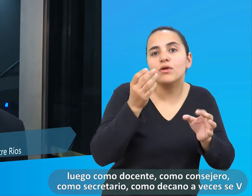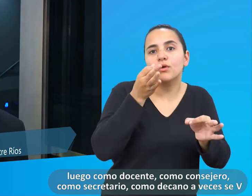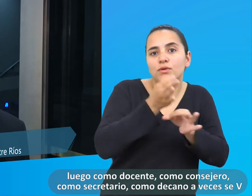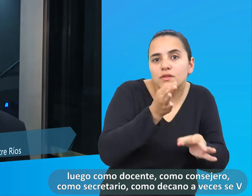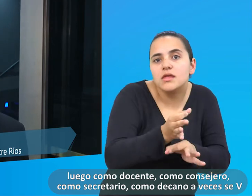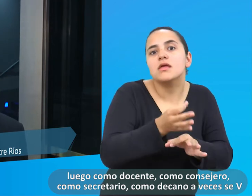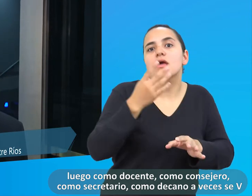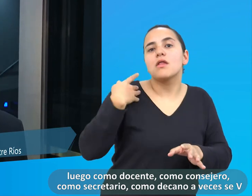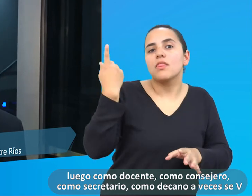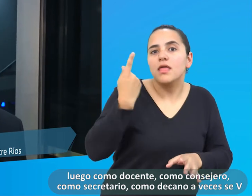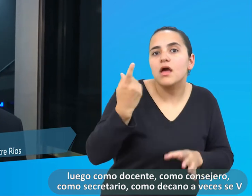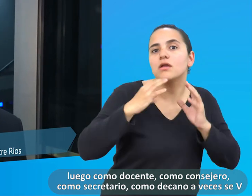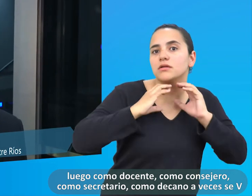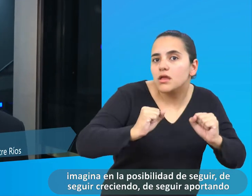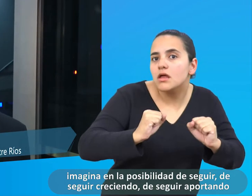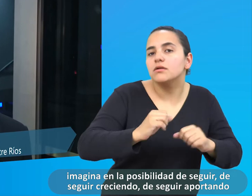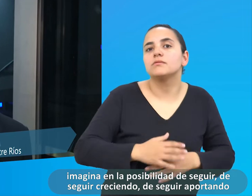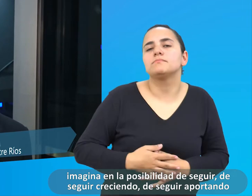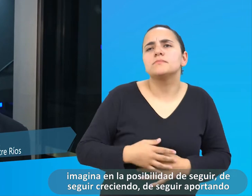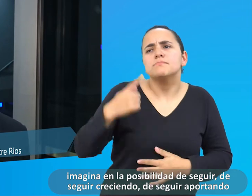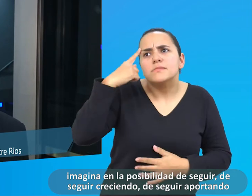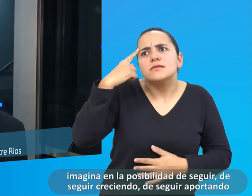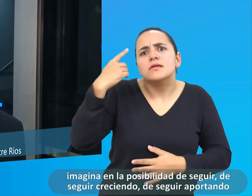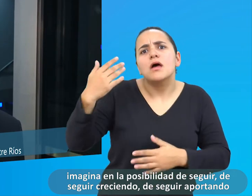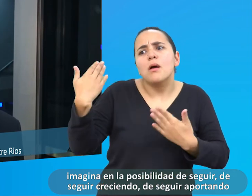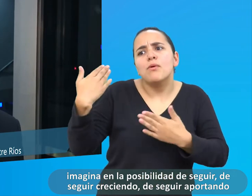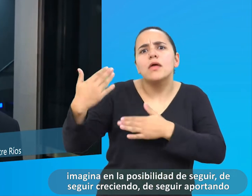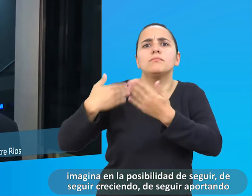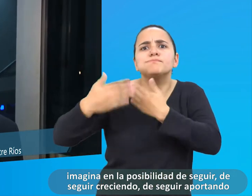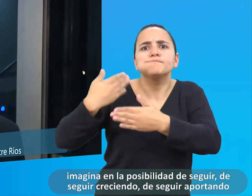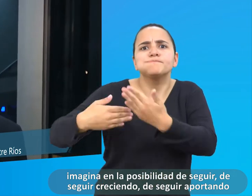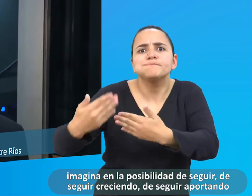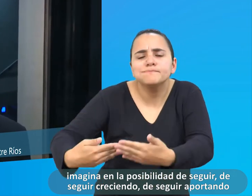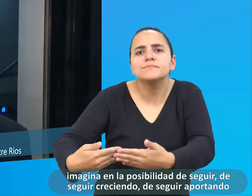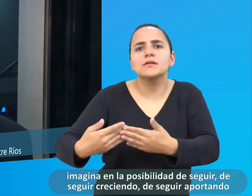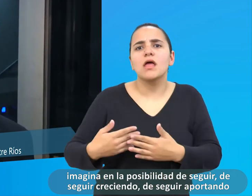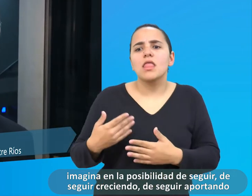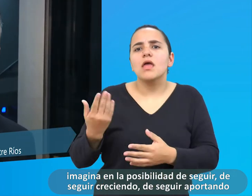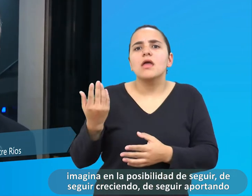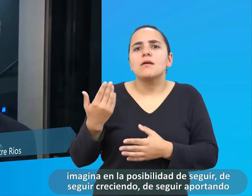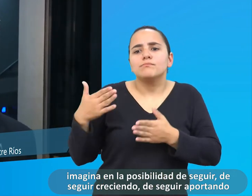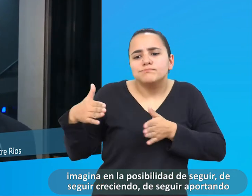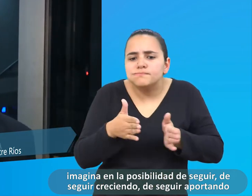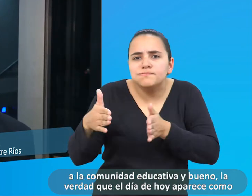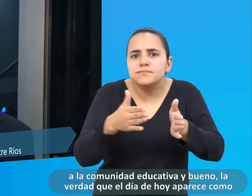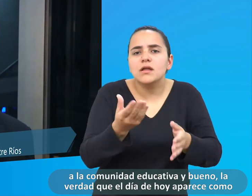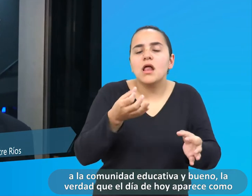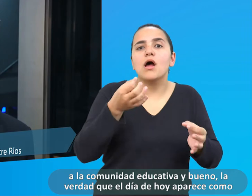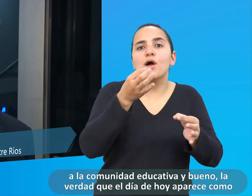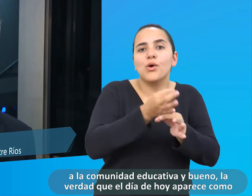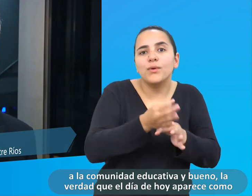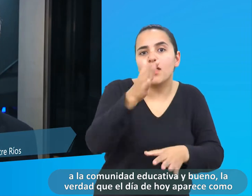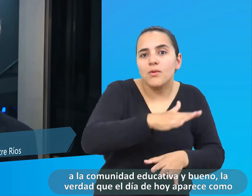como secretario, como decano, a veces se imagina en la posibilidad de seguir creciendo, de seguir aportando a la comunidad